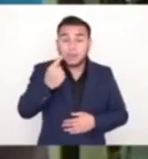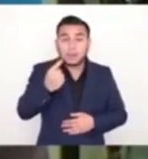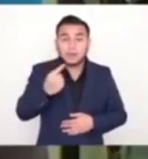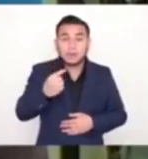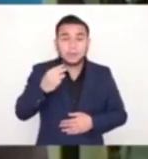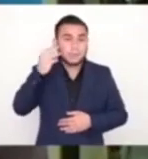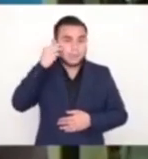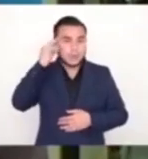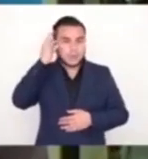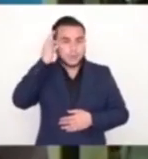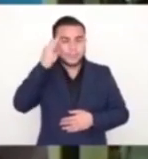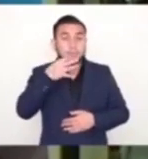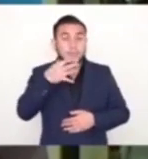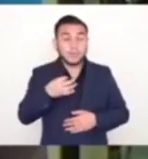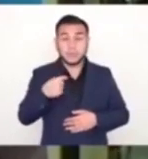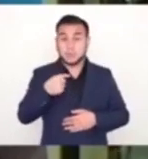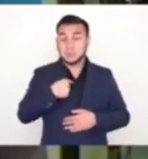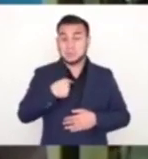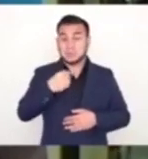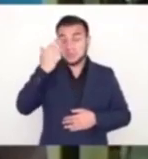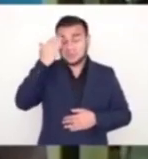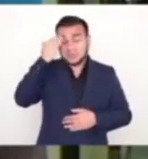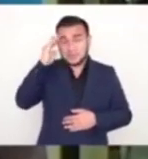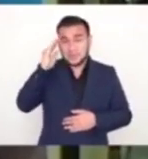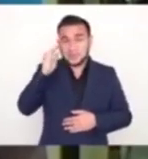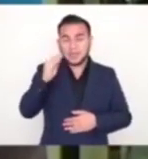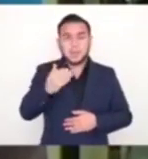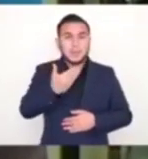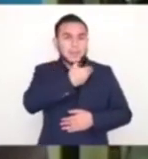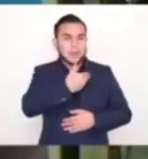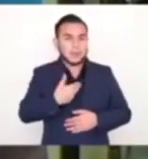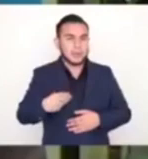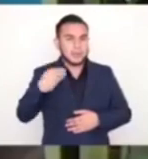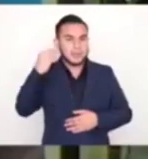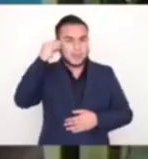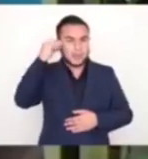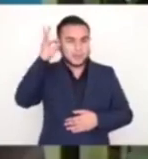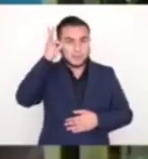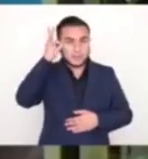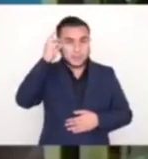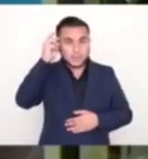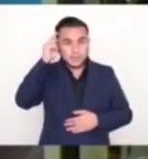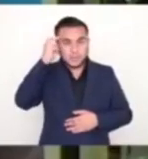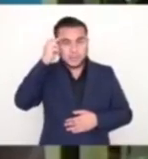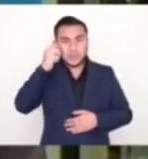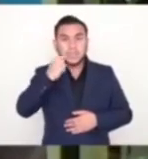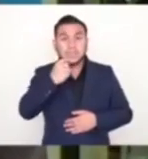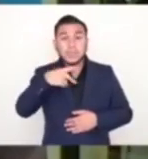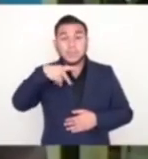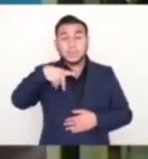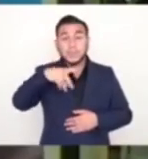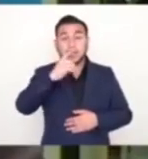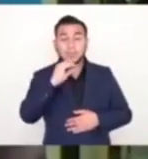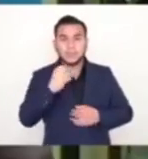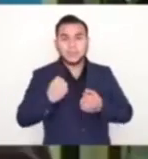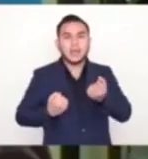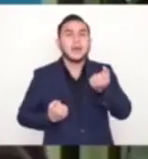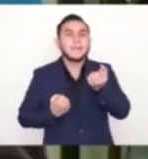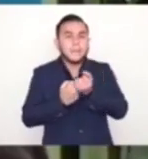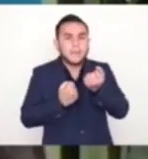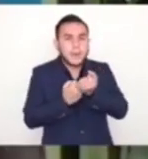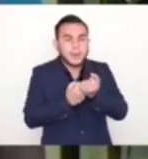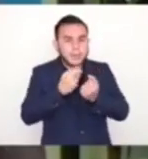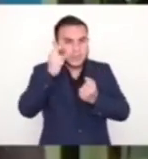Yo no sé, me da la impresión que este presidente, como que más bien lo hubiera impulsado el Partido Demócrata Cristiano, pensando en las concepciones